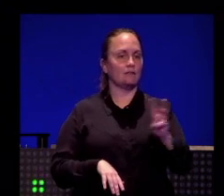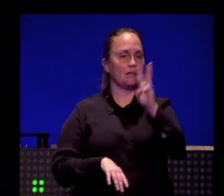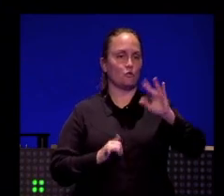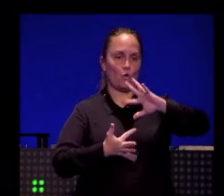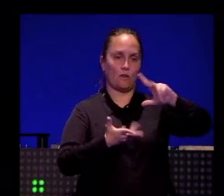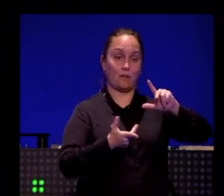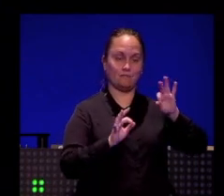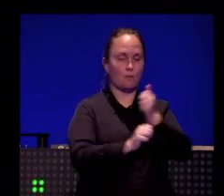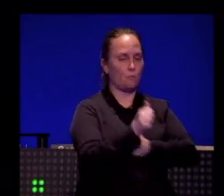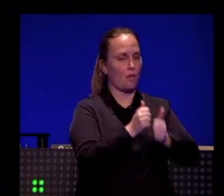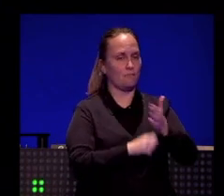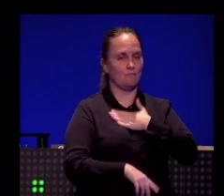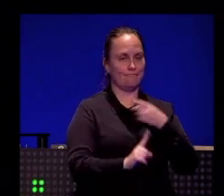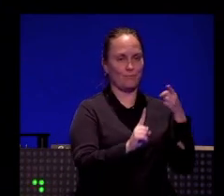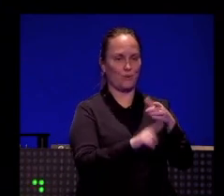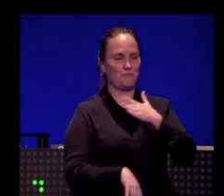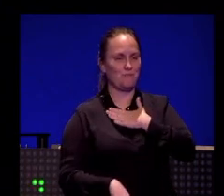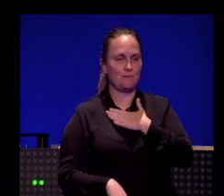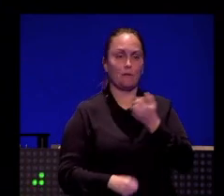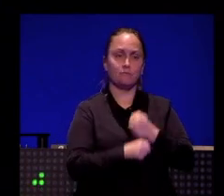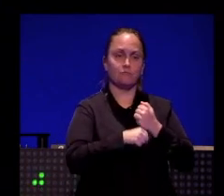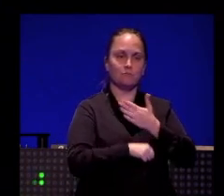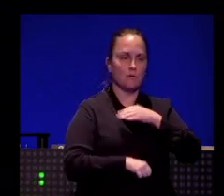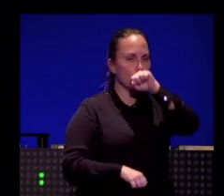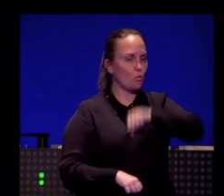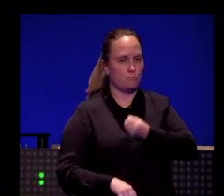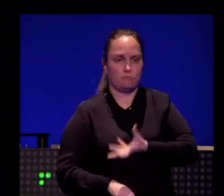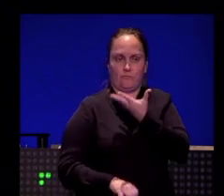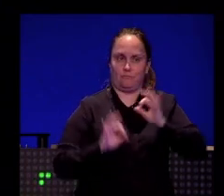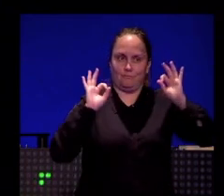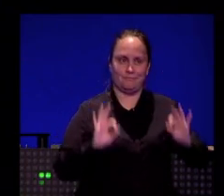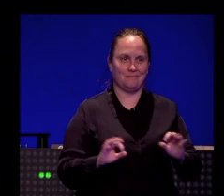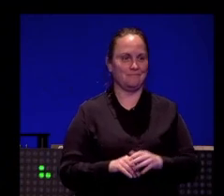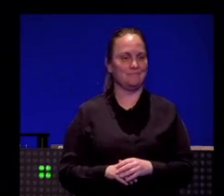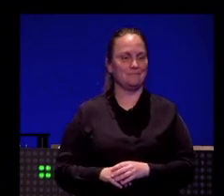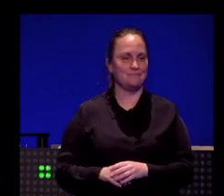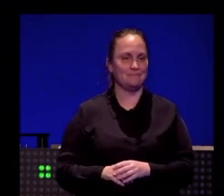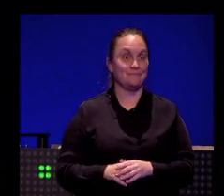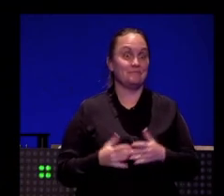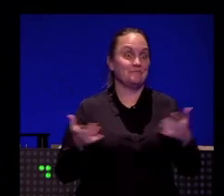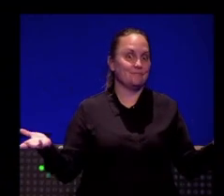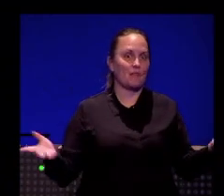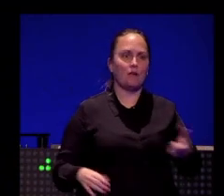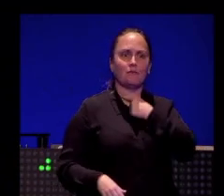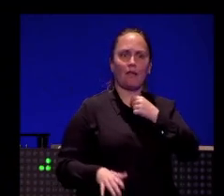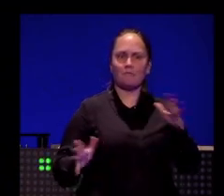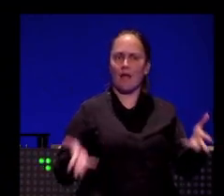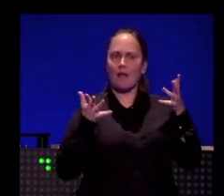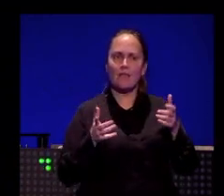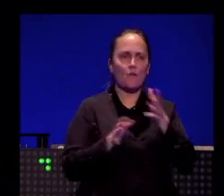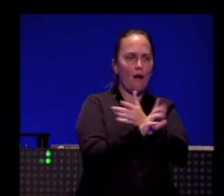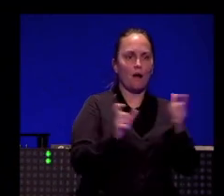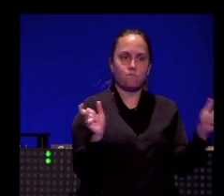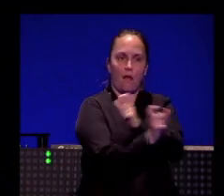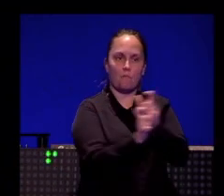mi prioridad, mi objetivo y mi labor y mi pasión y mi vocación, siendo tan chistera y con tantos juegos de palabras,